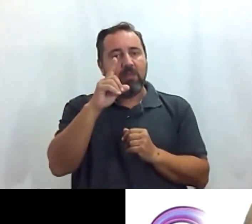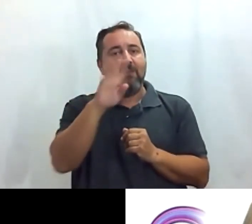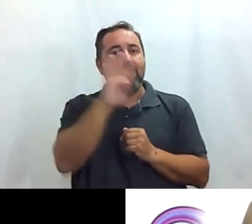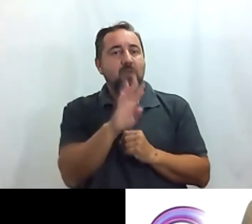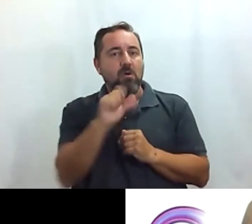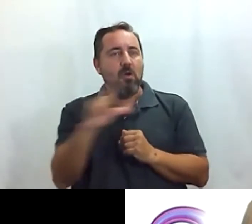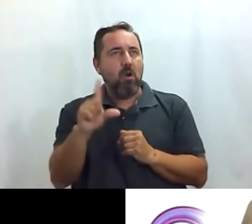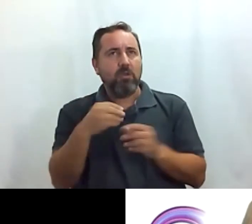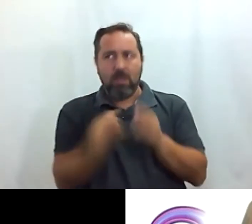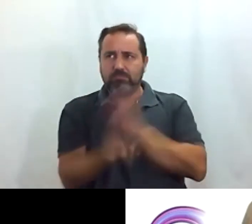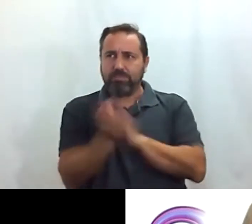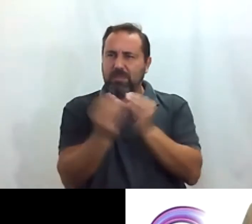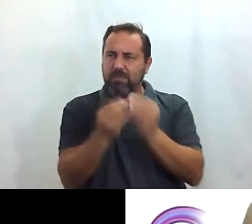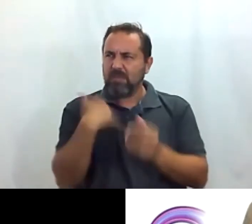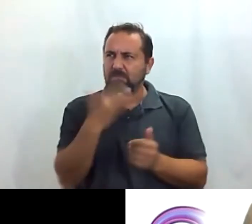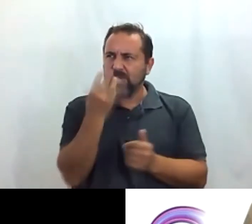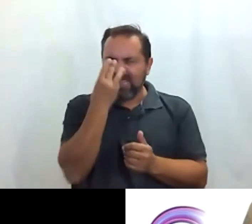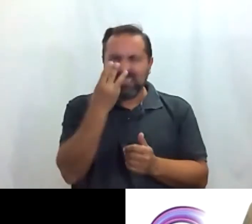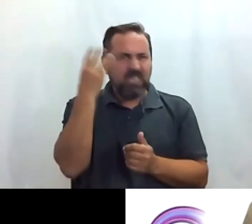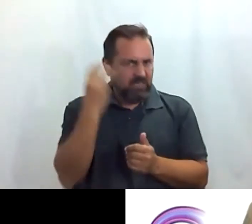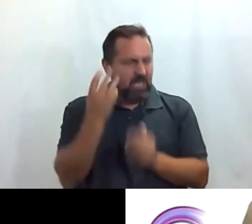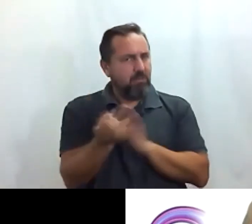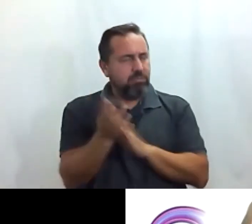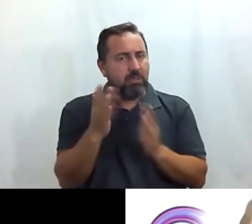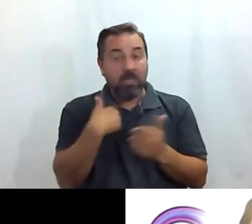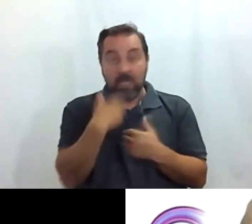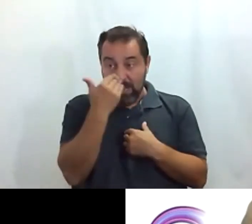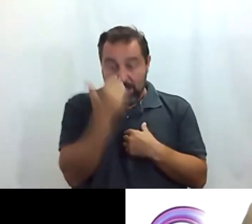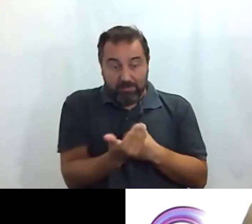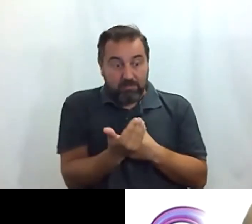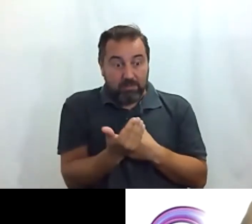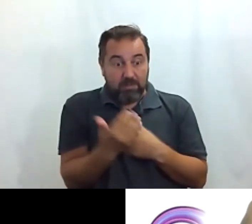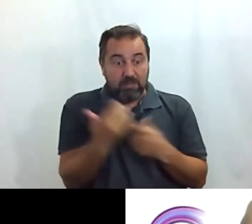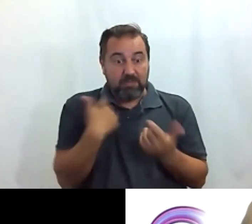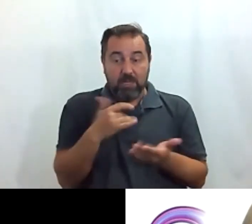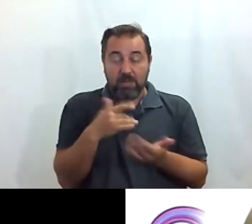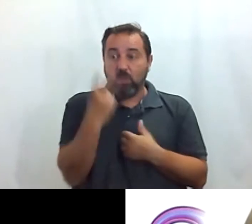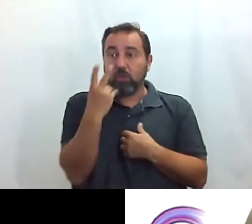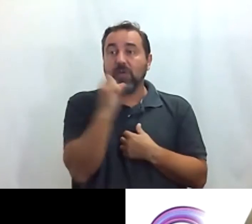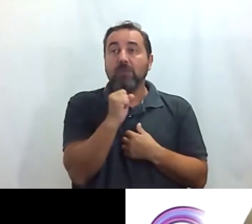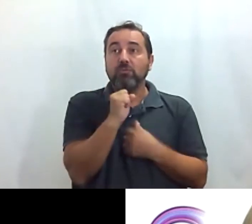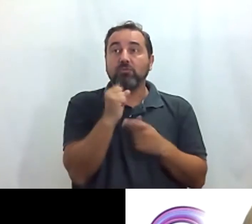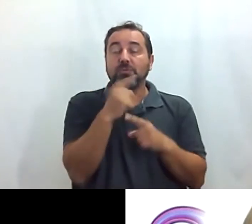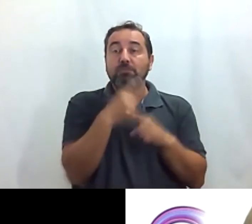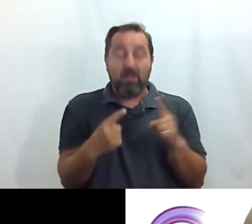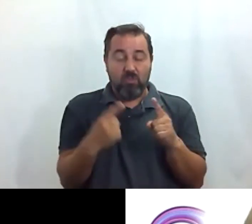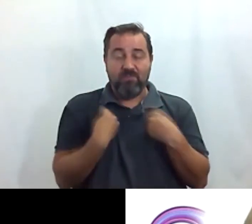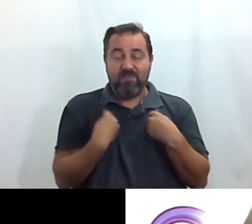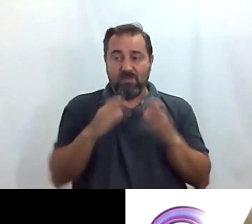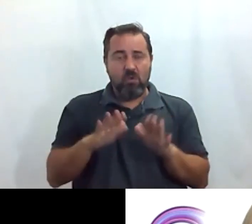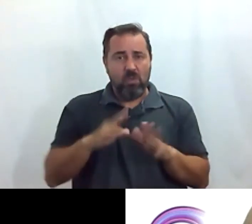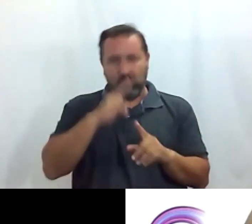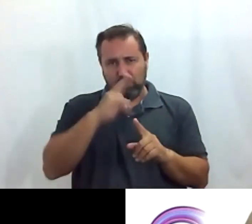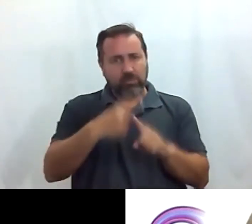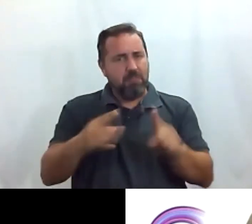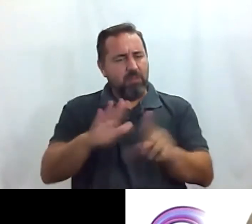ya hace casi tres años y la verdad es que después de haber vivido dos años y medio descubrí un montón de cosas que yo no